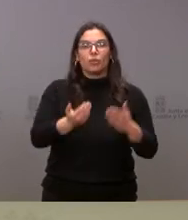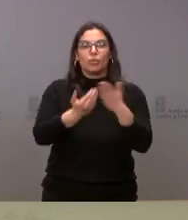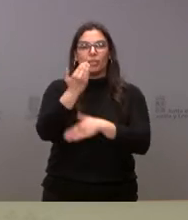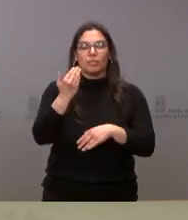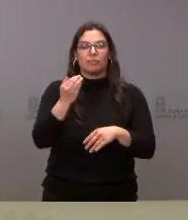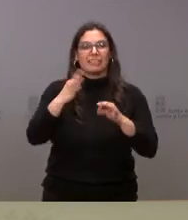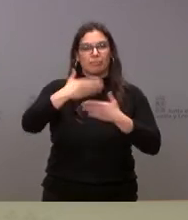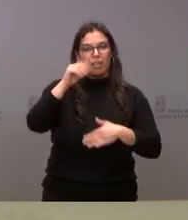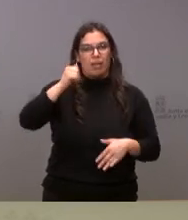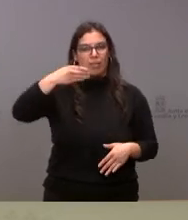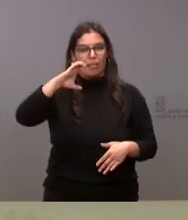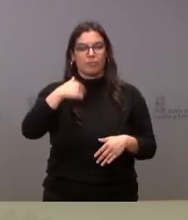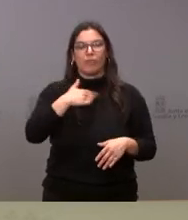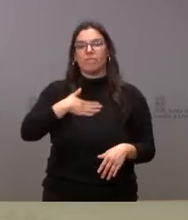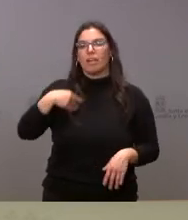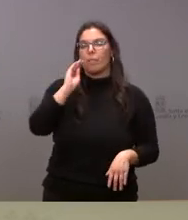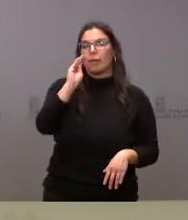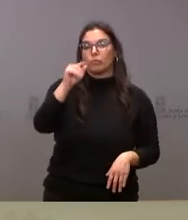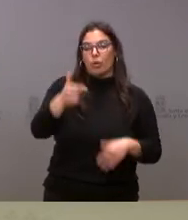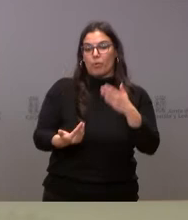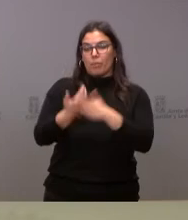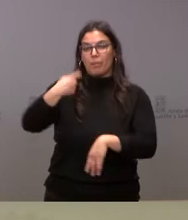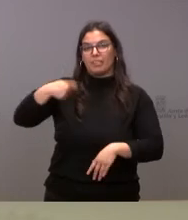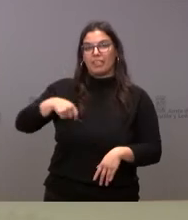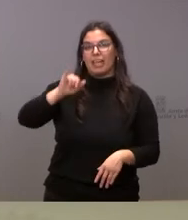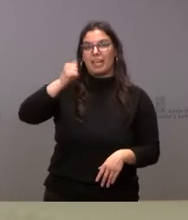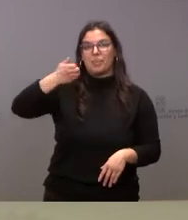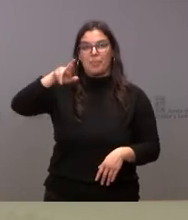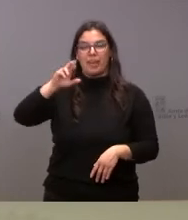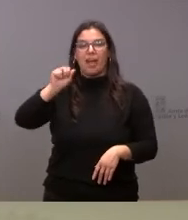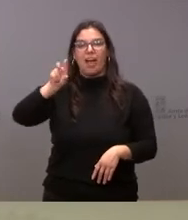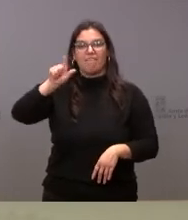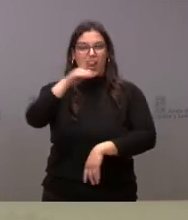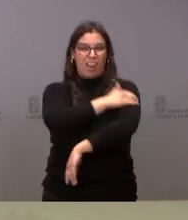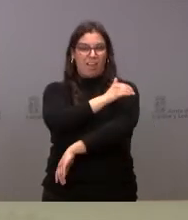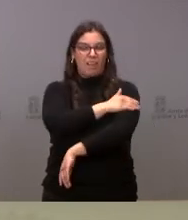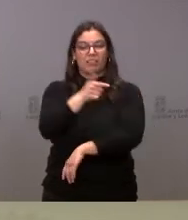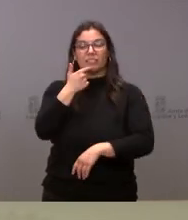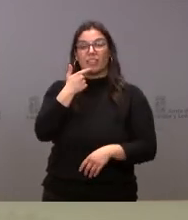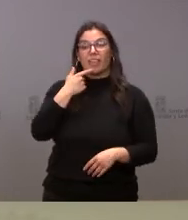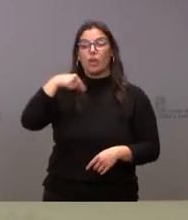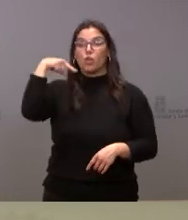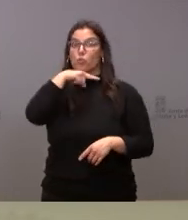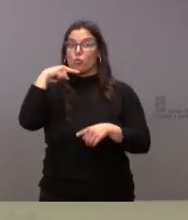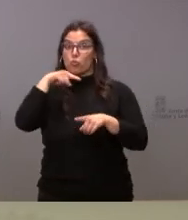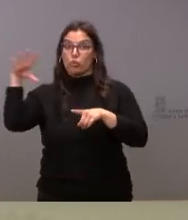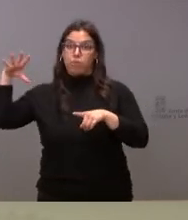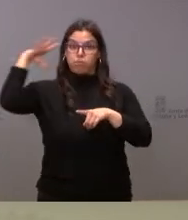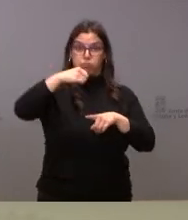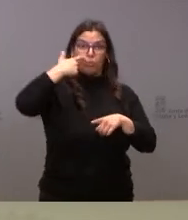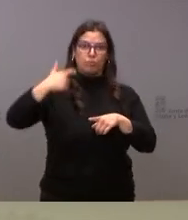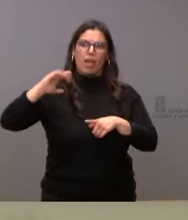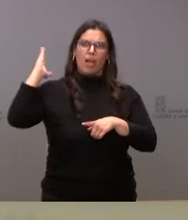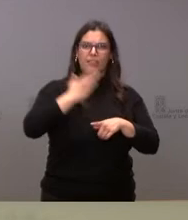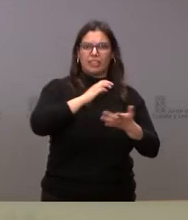Buenos días. Quiero preguntar por… Bueno, esta mañana el presidente Iberabal, César Pombiane, ha advertido de que la invasión rusa de Ucrania afectará mucho a la economía de Castilla y